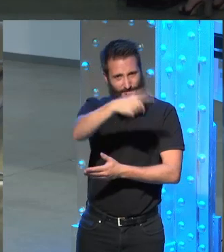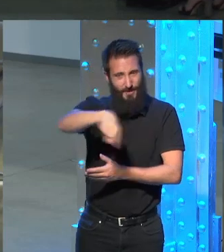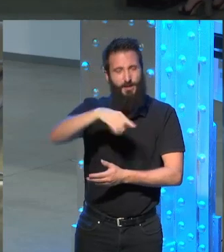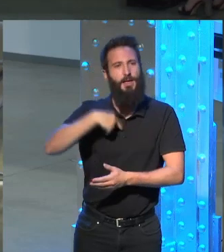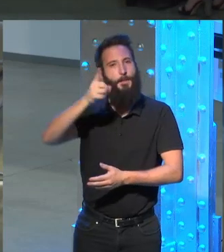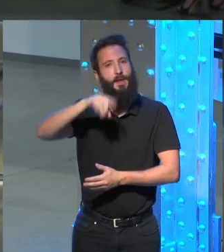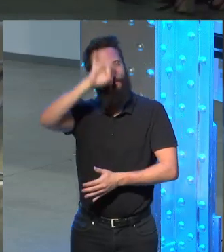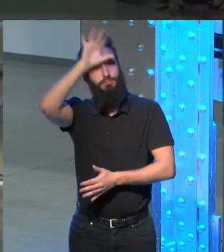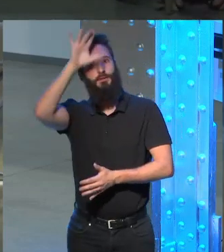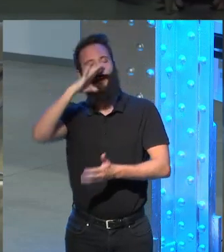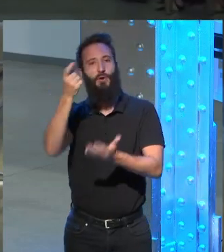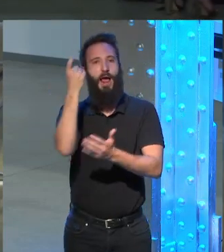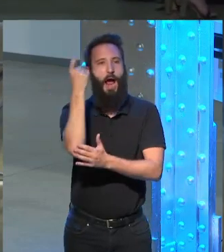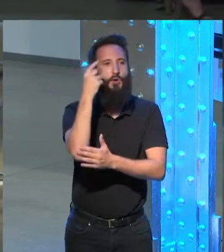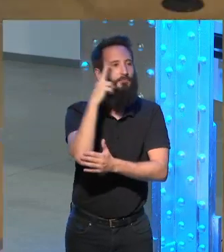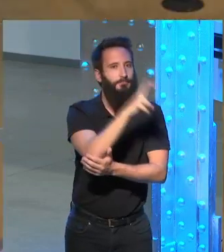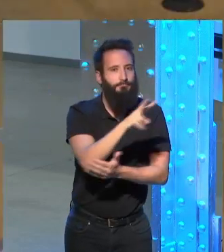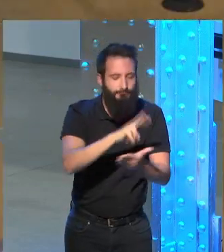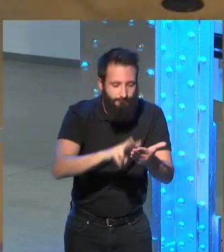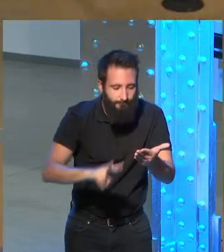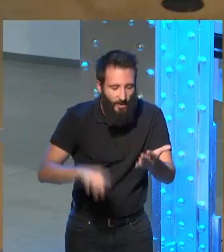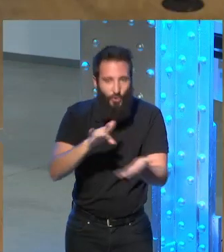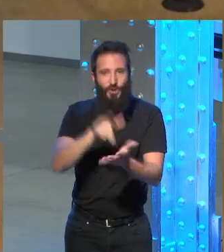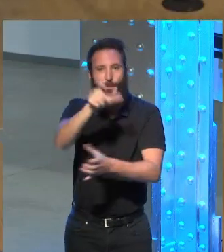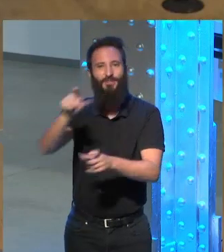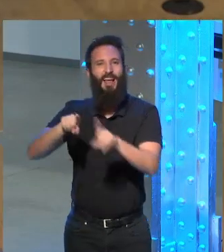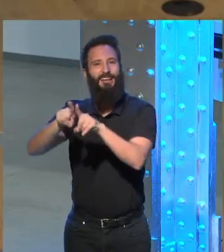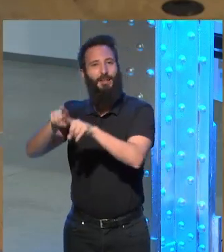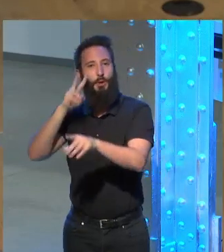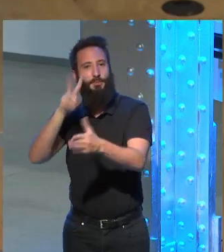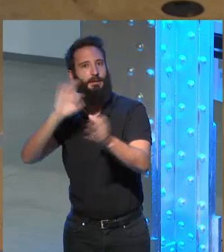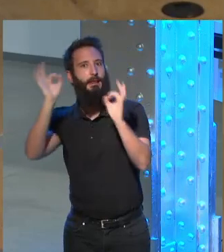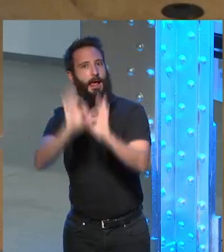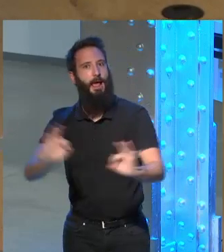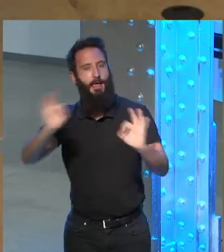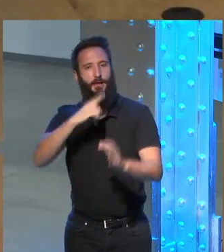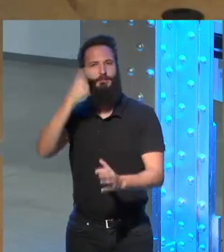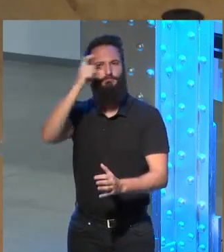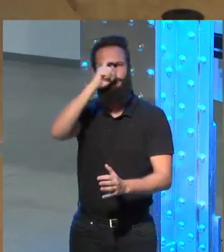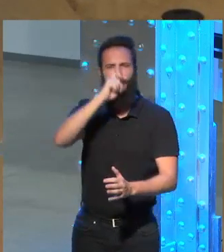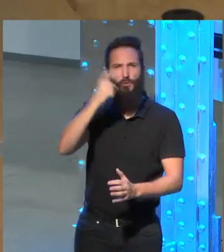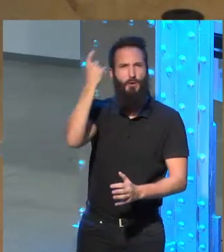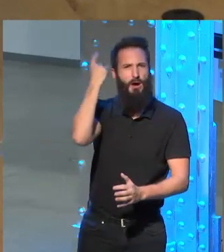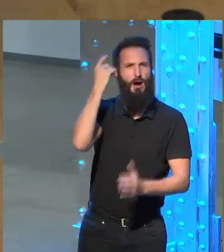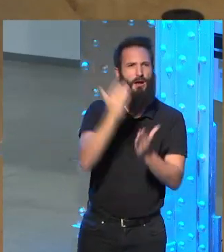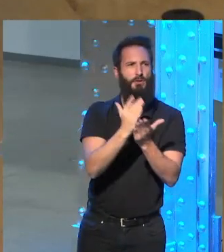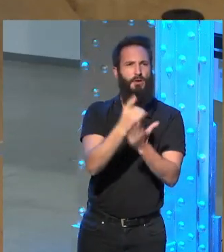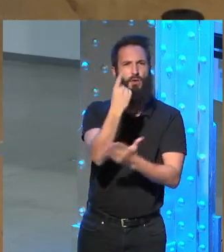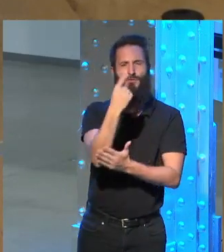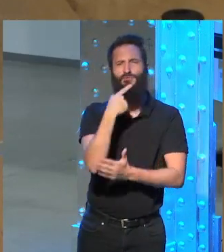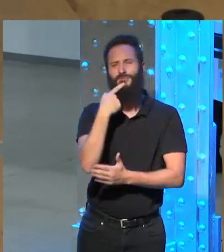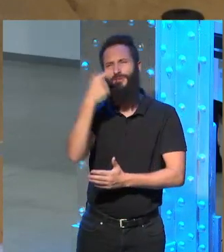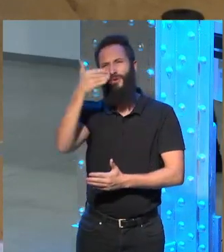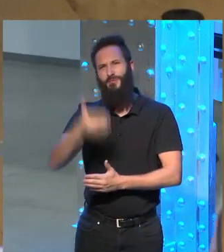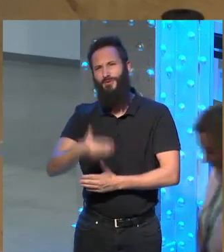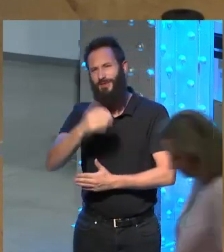cosas que ningún crítico ha visto por ejemplo recuerdo que ese estudiante de repente dijo es muy interesante porque en conversación